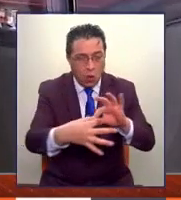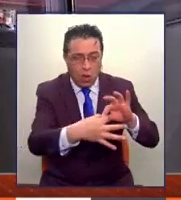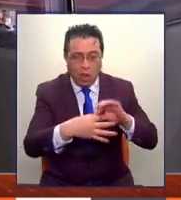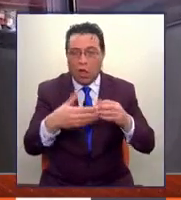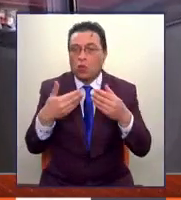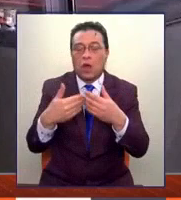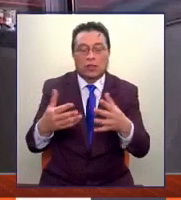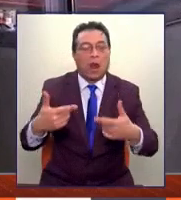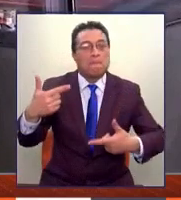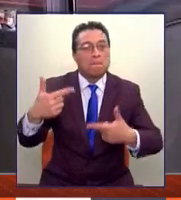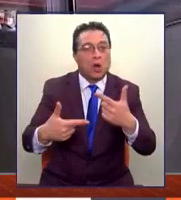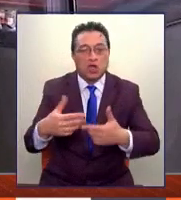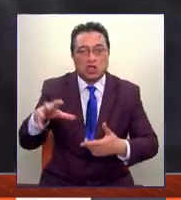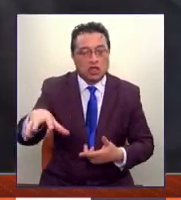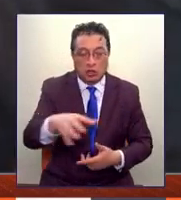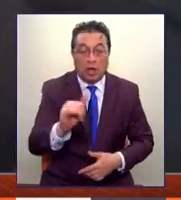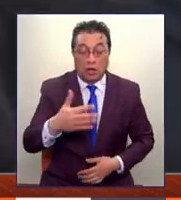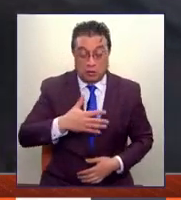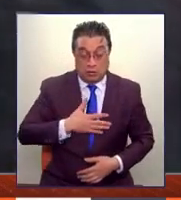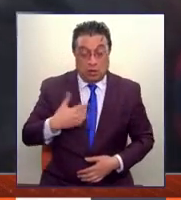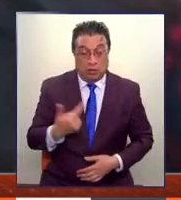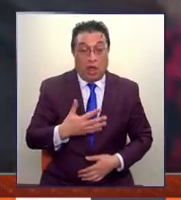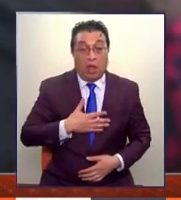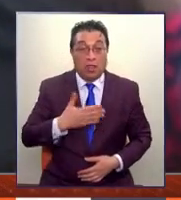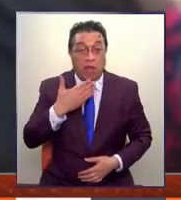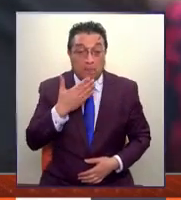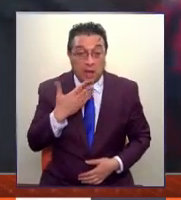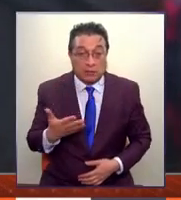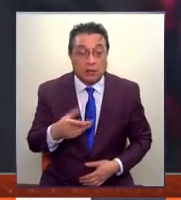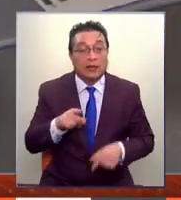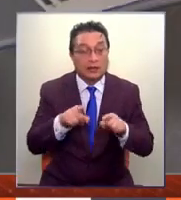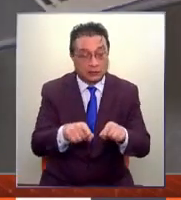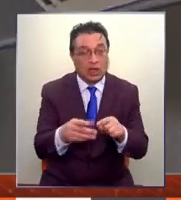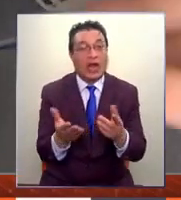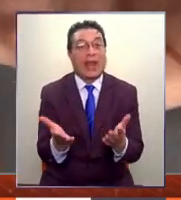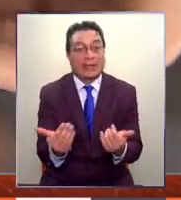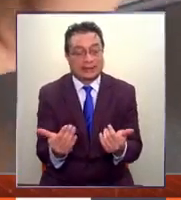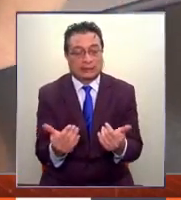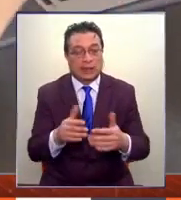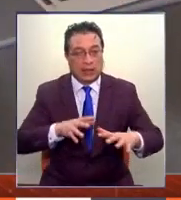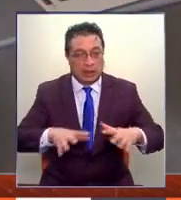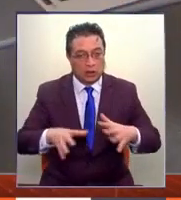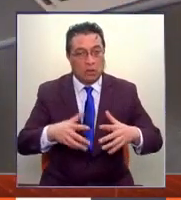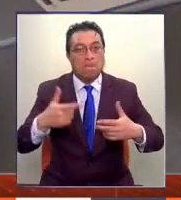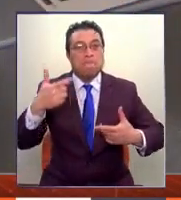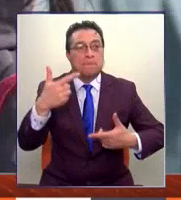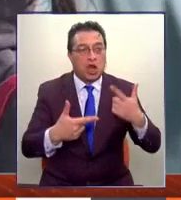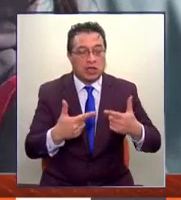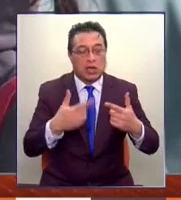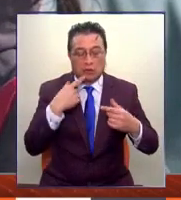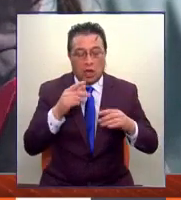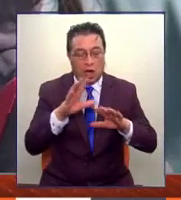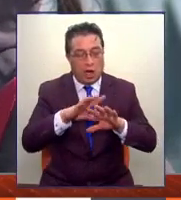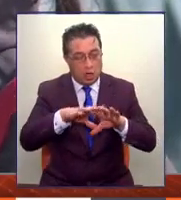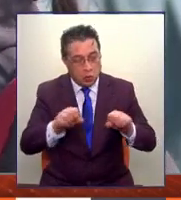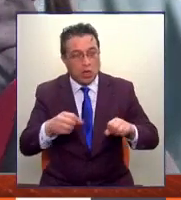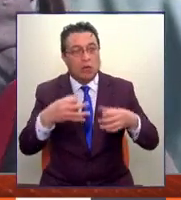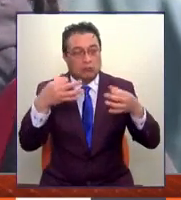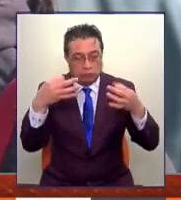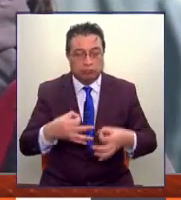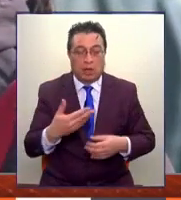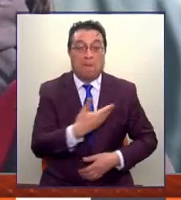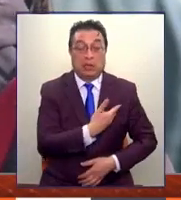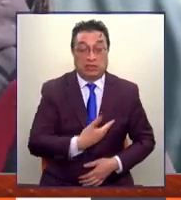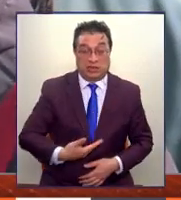político, y por supuesto para el nuestro. Creo que eso requiere una acción política, una complicidad, un nuevo trato, como ha dicho el presidente de la